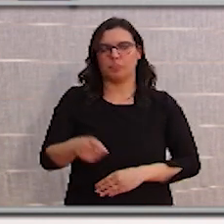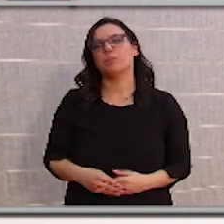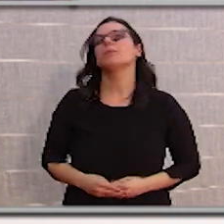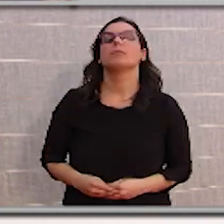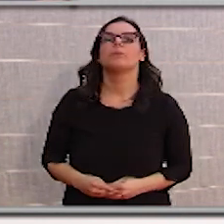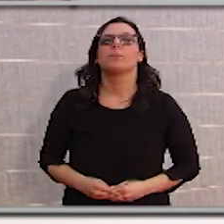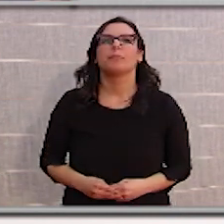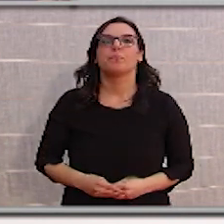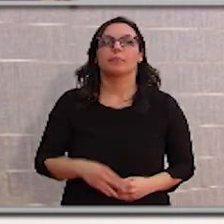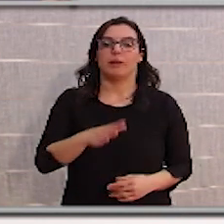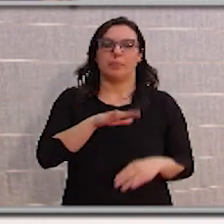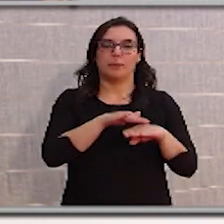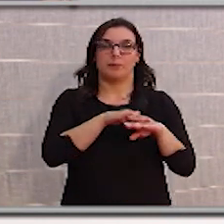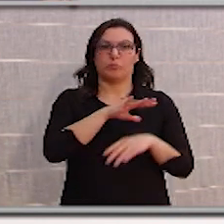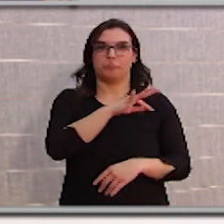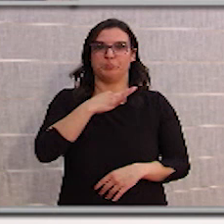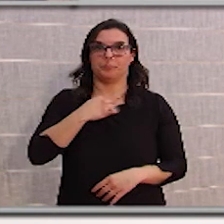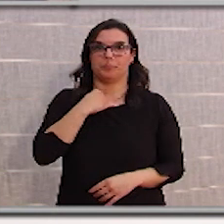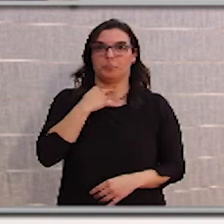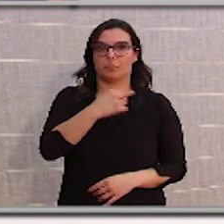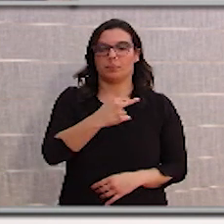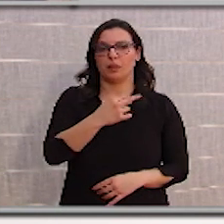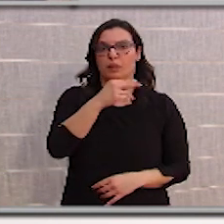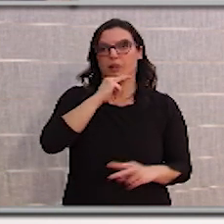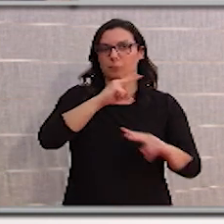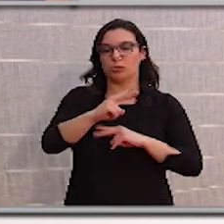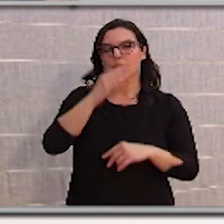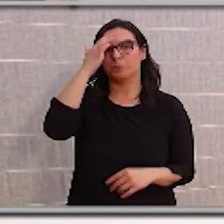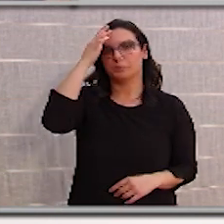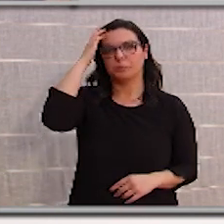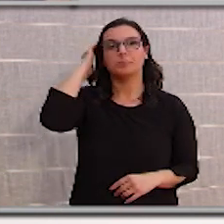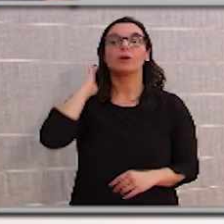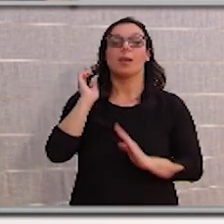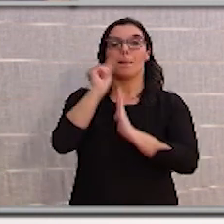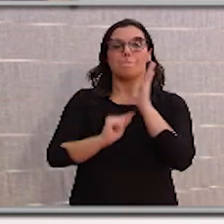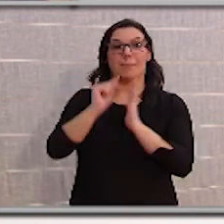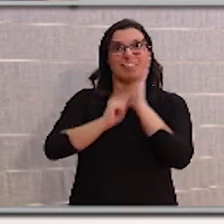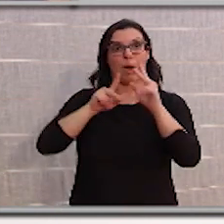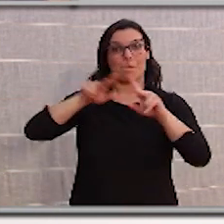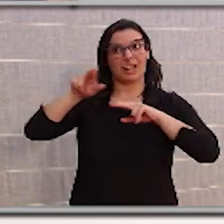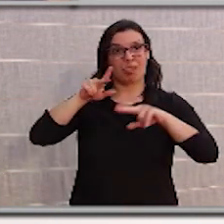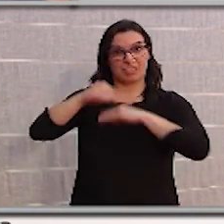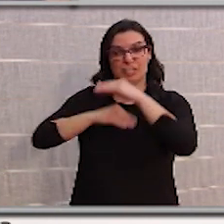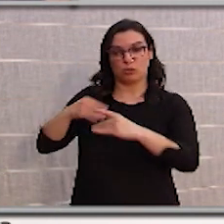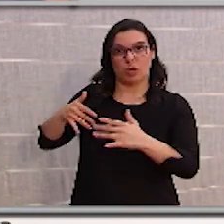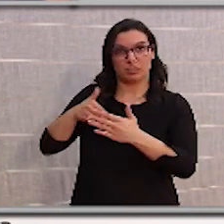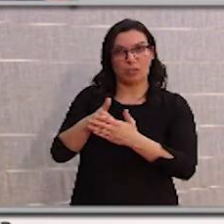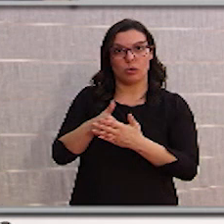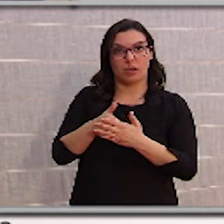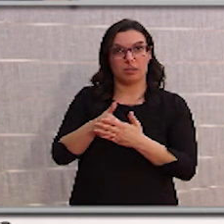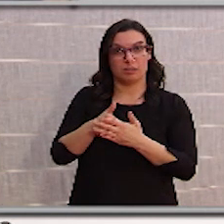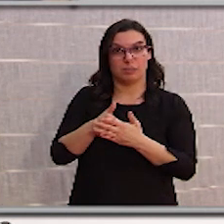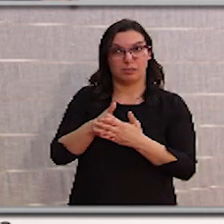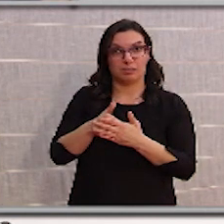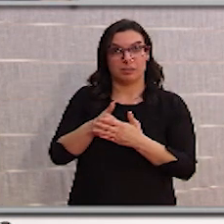palabra a la consejera. El hecho es que las medidas que se han tomado en Miranda han hecho que hoy no